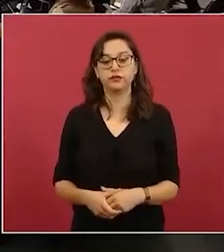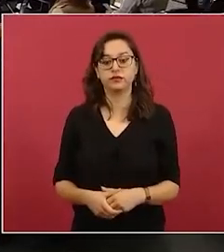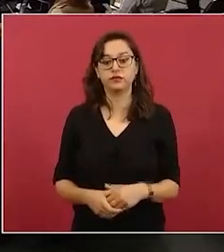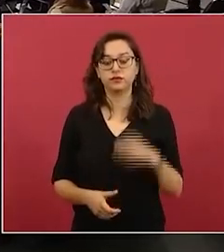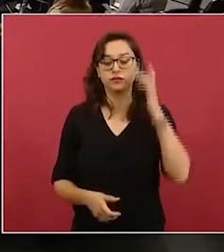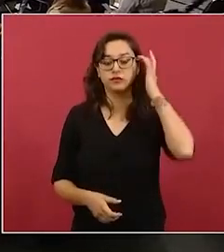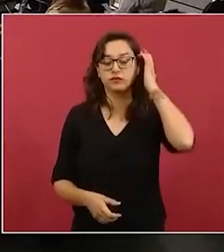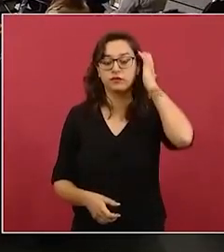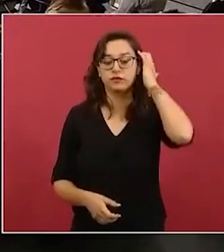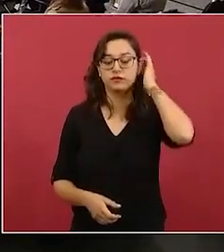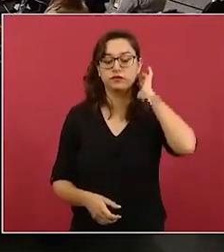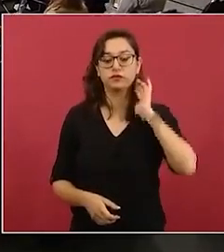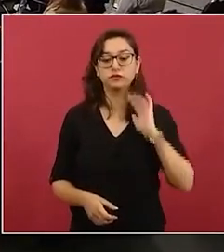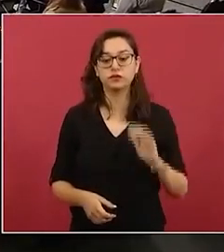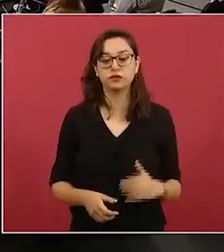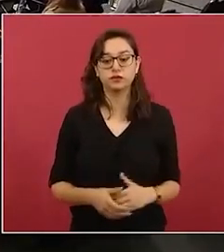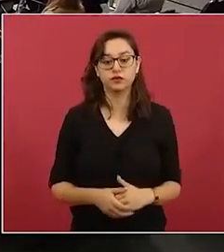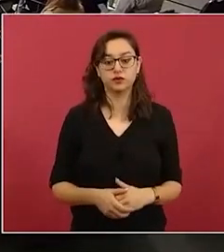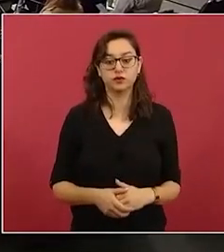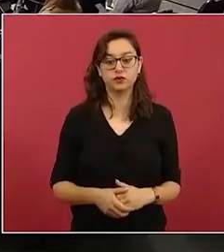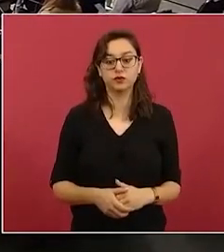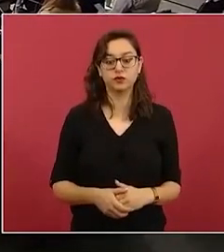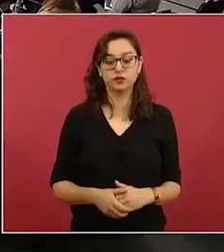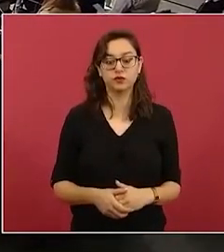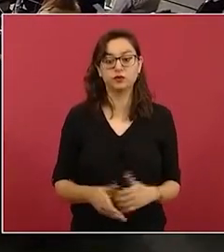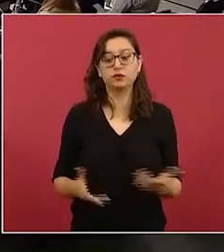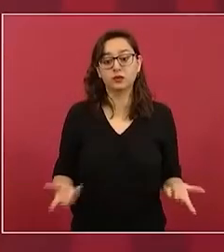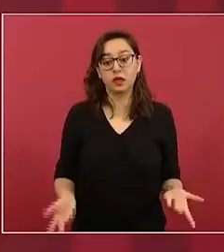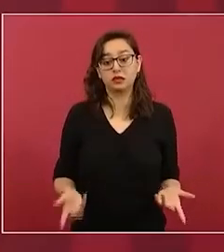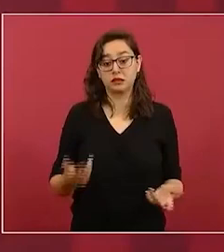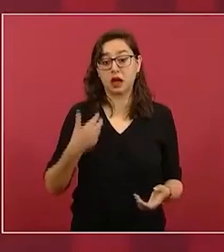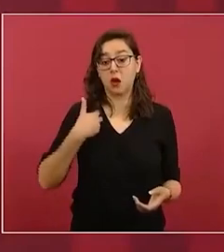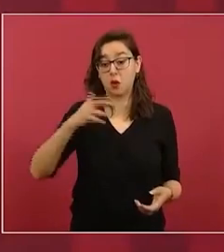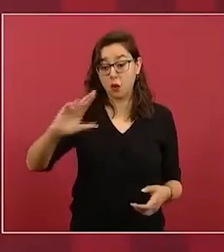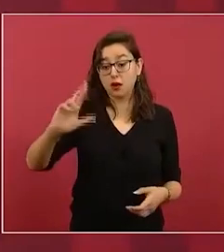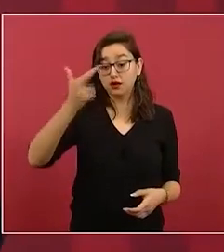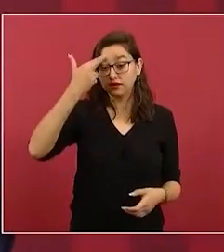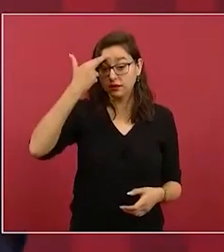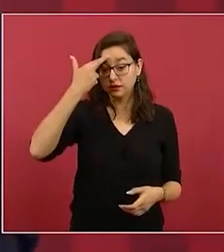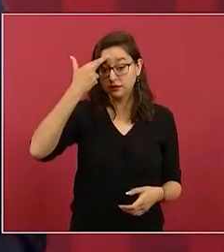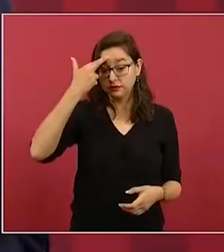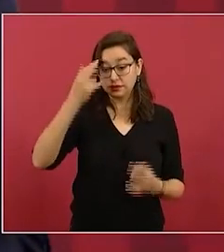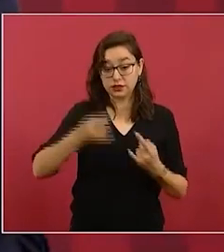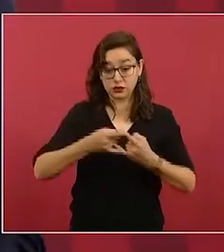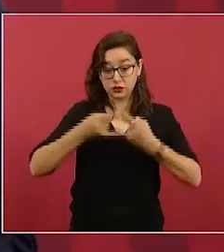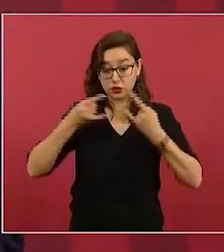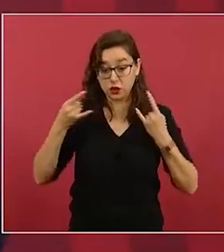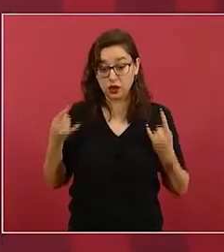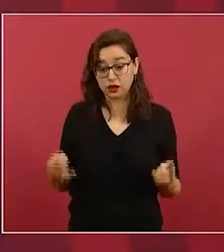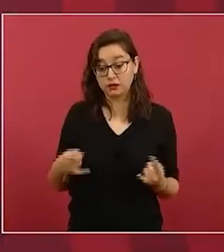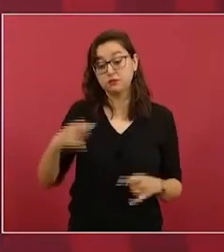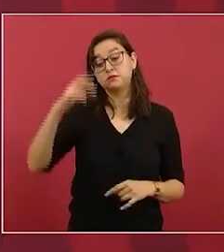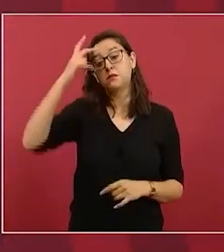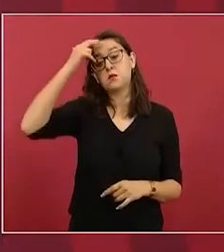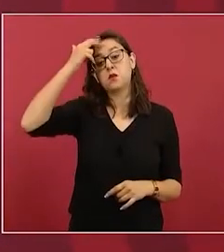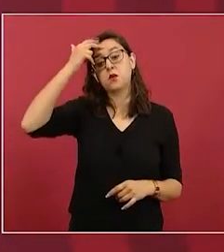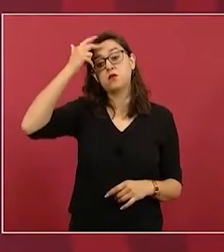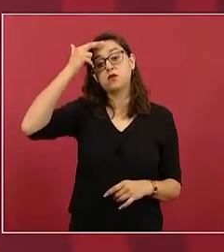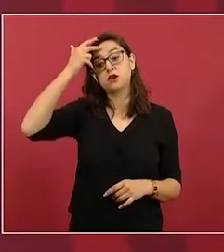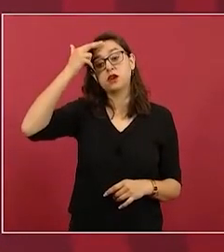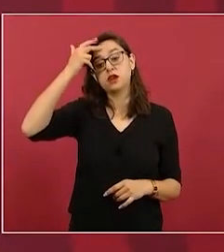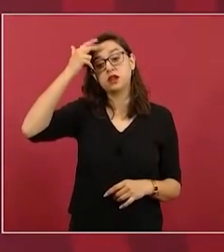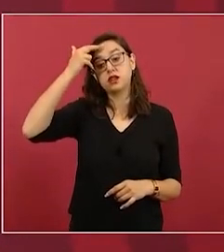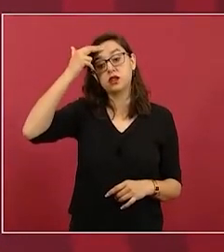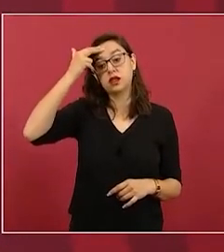Quintana Roo tiene que ver con una decisión de Porfirio Díaz para entregar